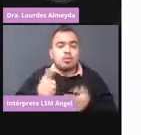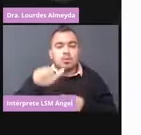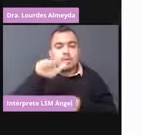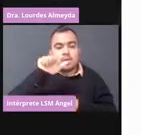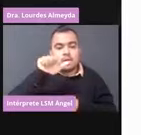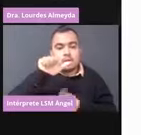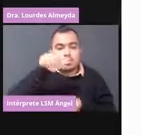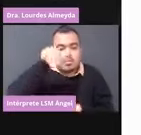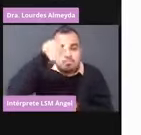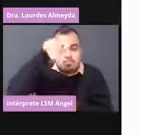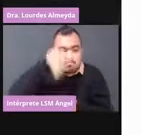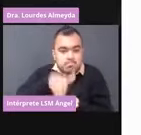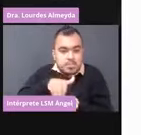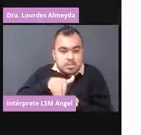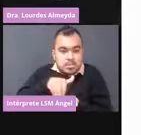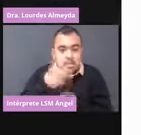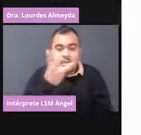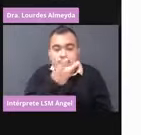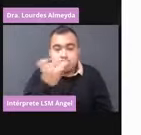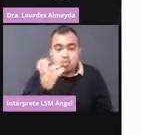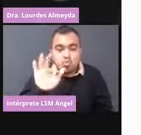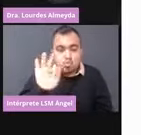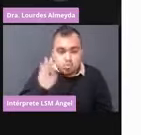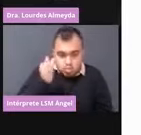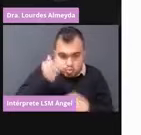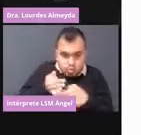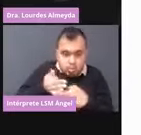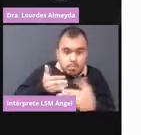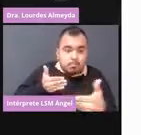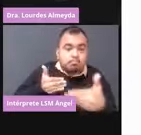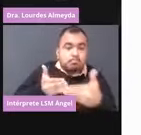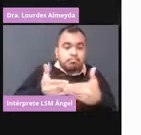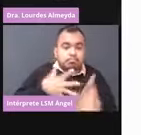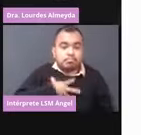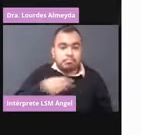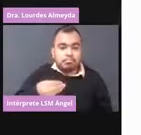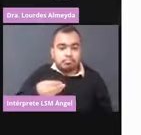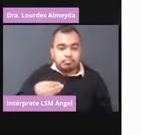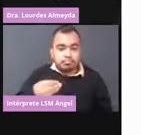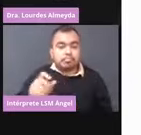en este momento. La próxima, por favor.